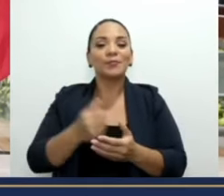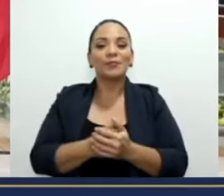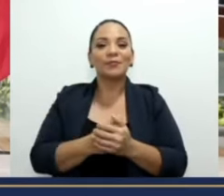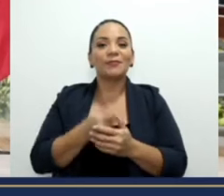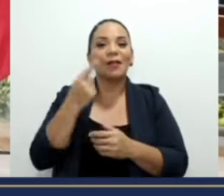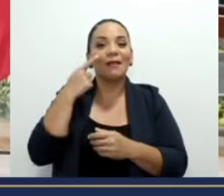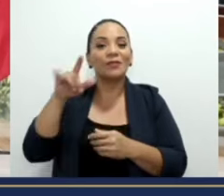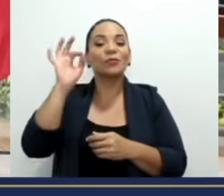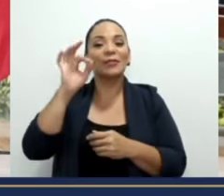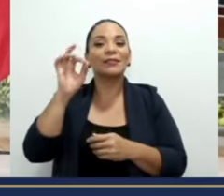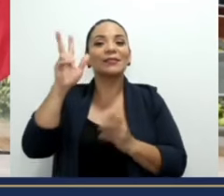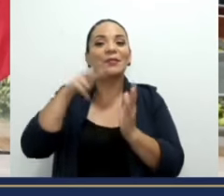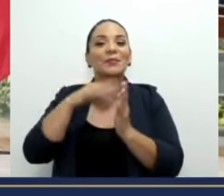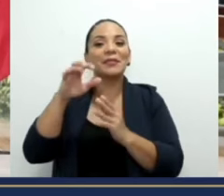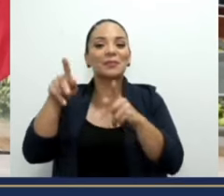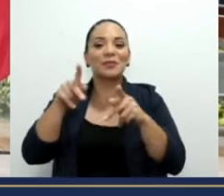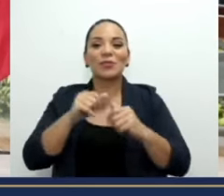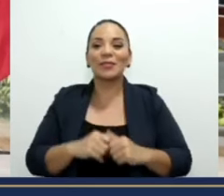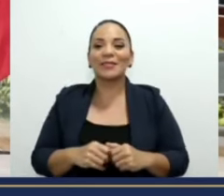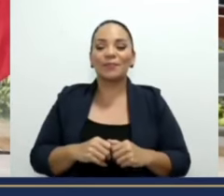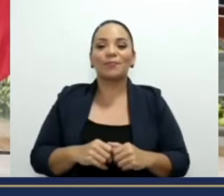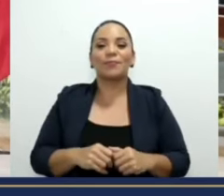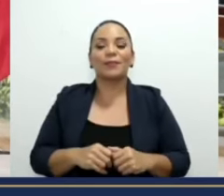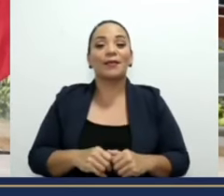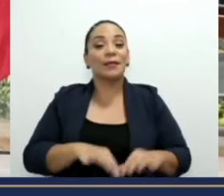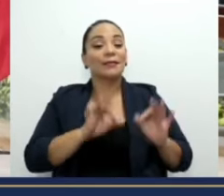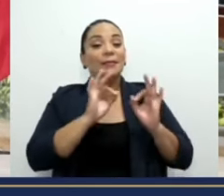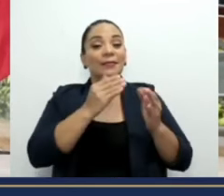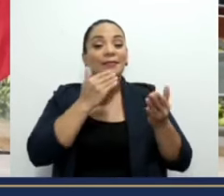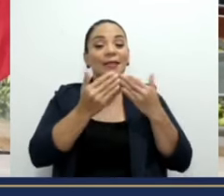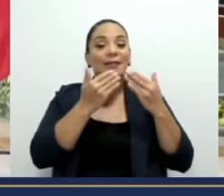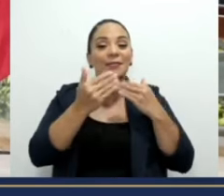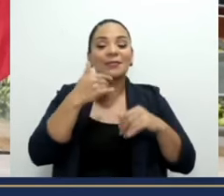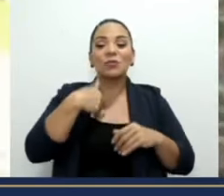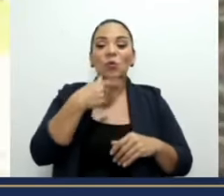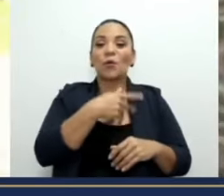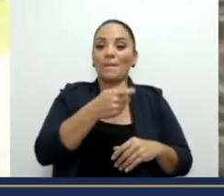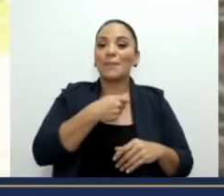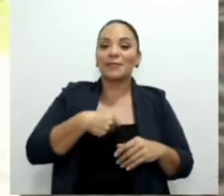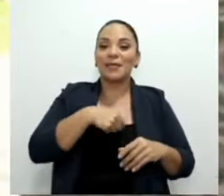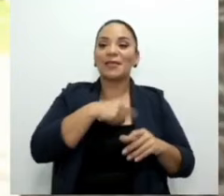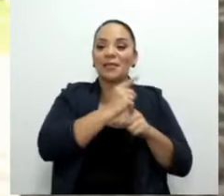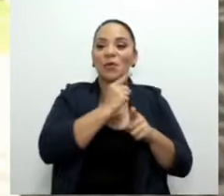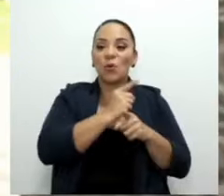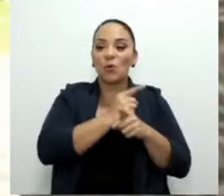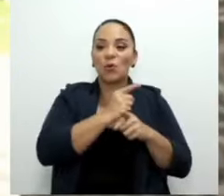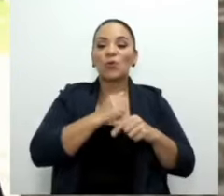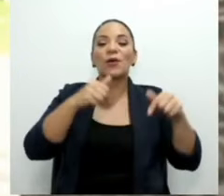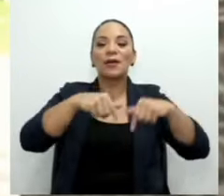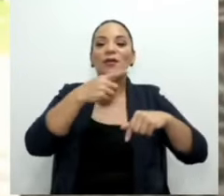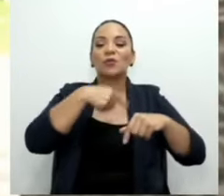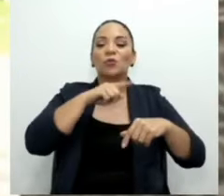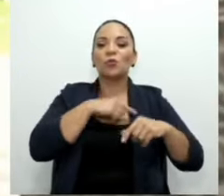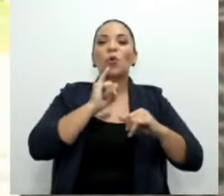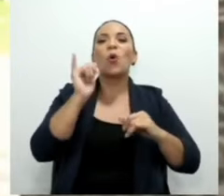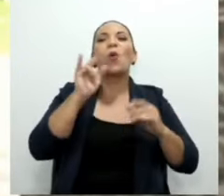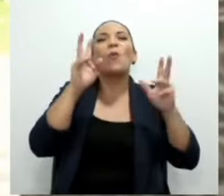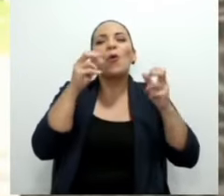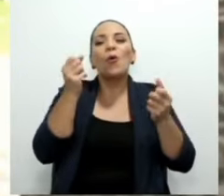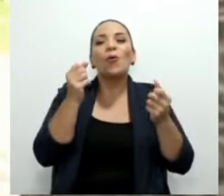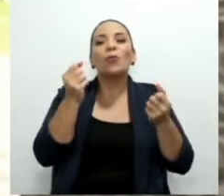mil quinientas personas. Muchas gracias, señor presidente. Así es. Creo que aquí estamos como un chofer de bus, ¿verdad?